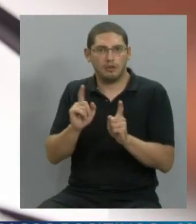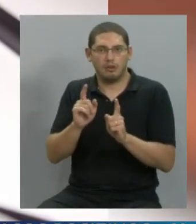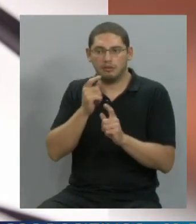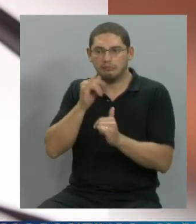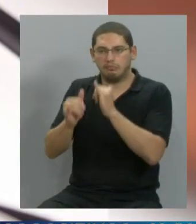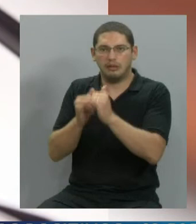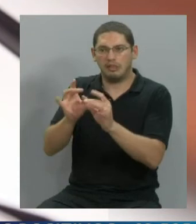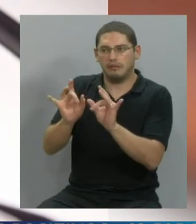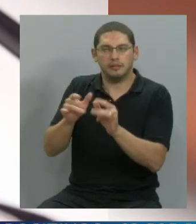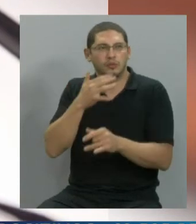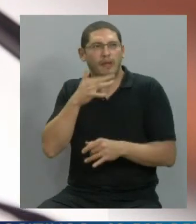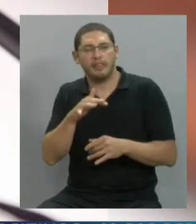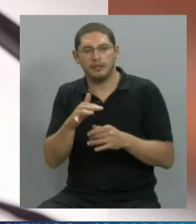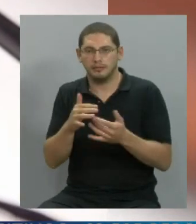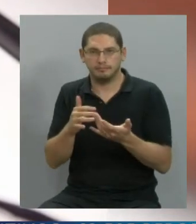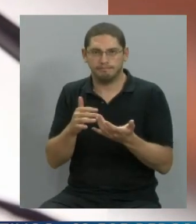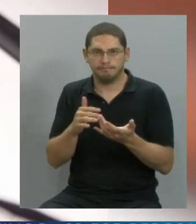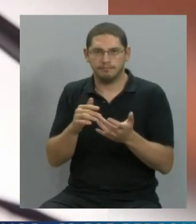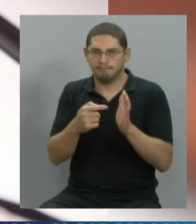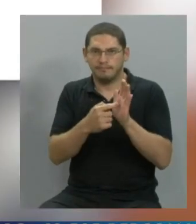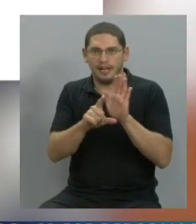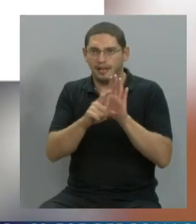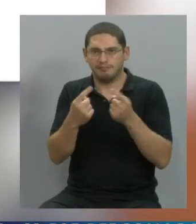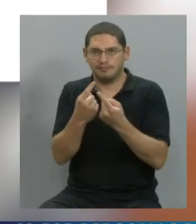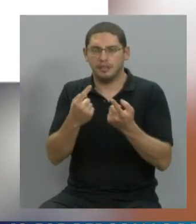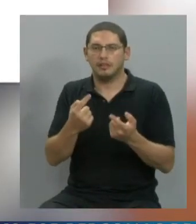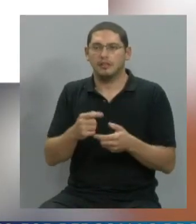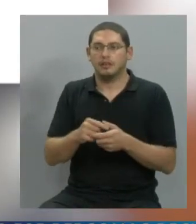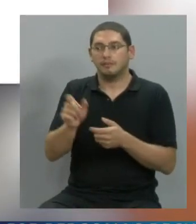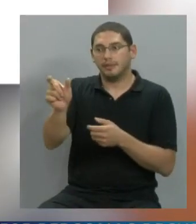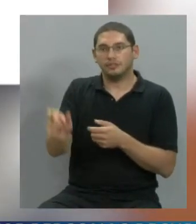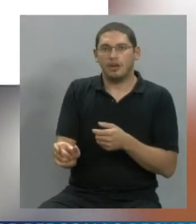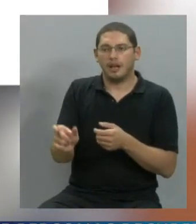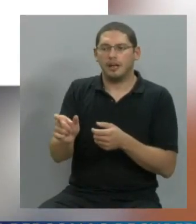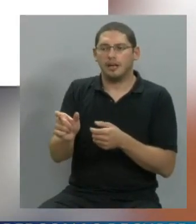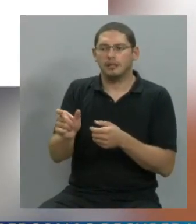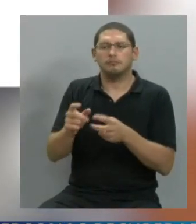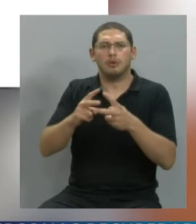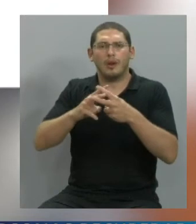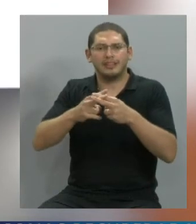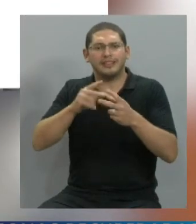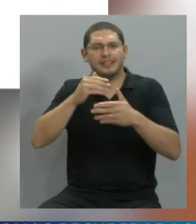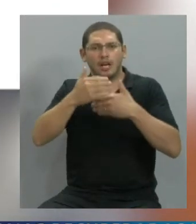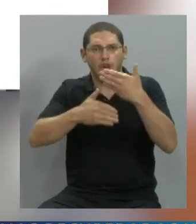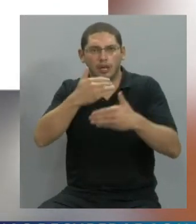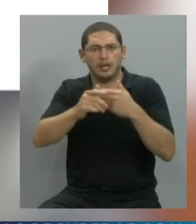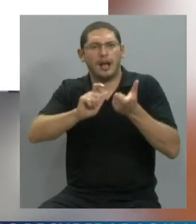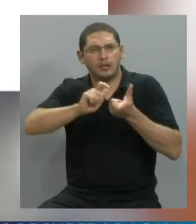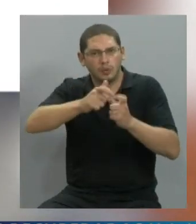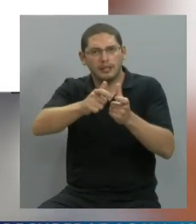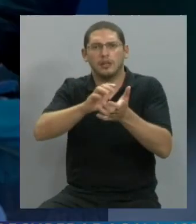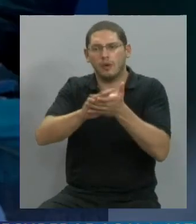al avanzar de la medicina con tecnología, se ha dejado de lado lo que es el tratamiento